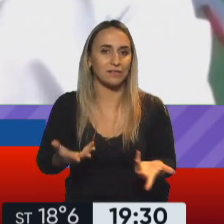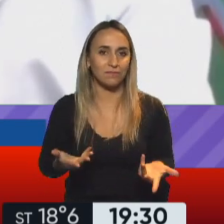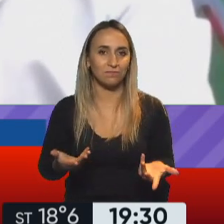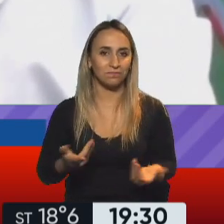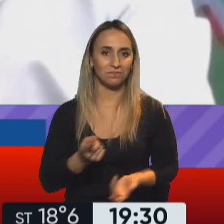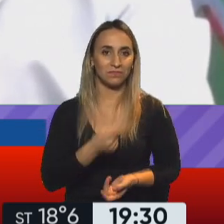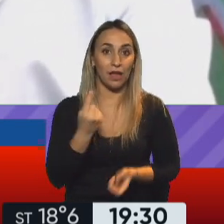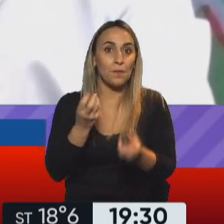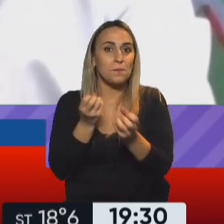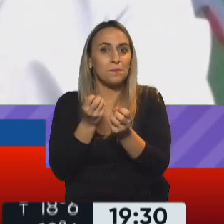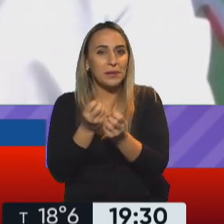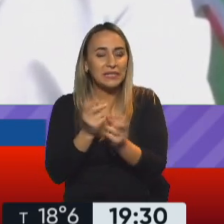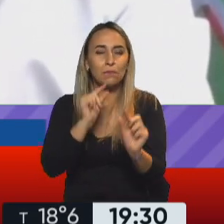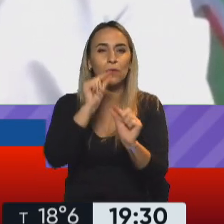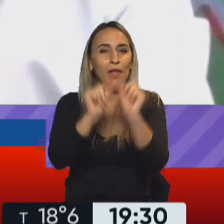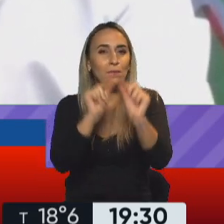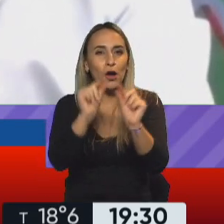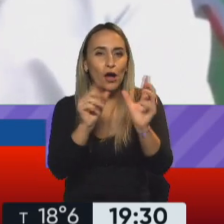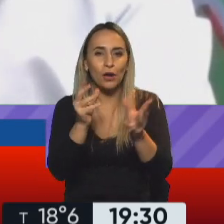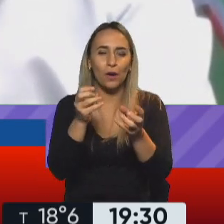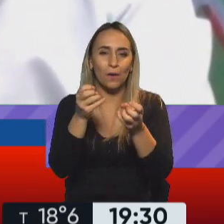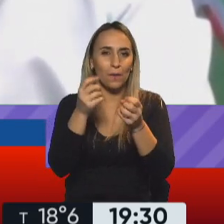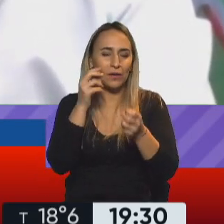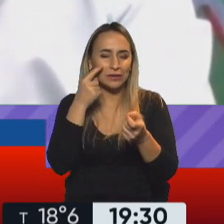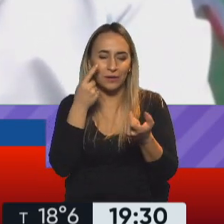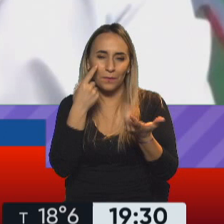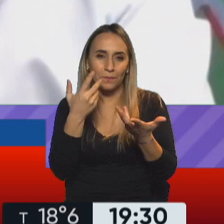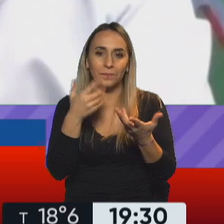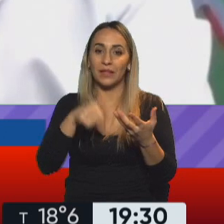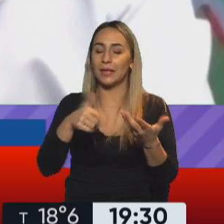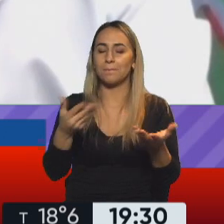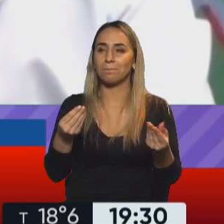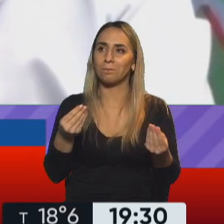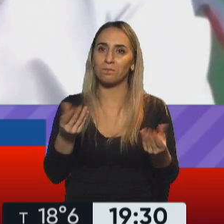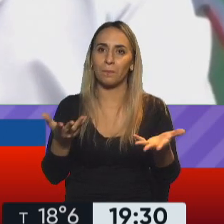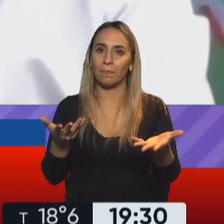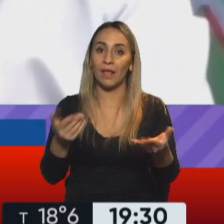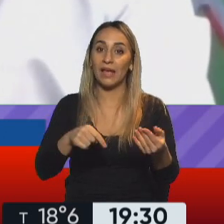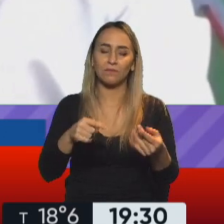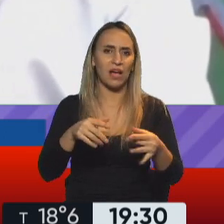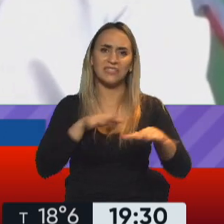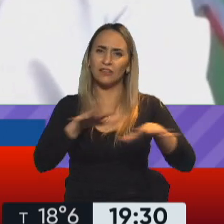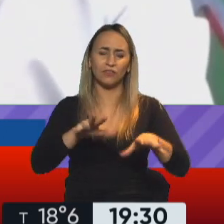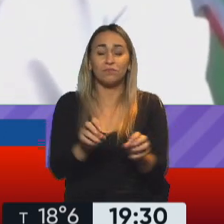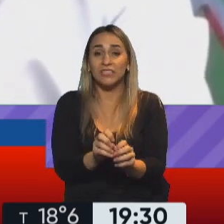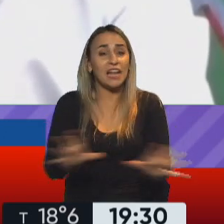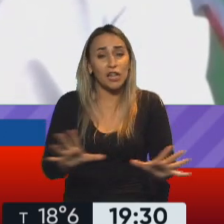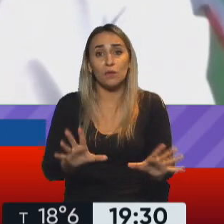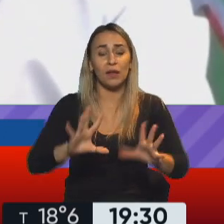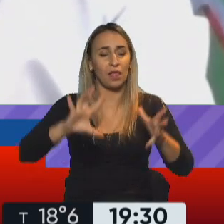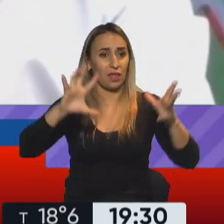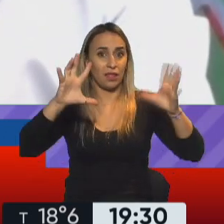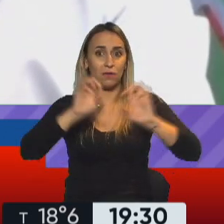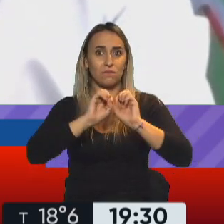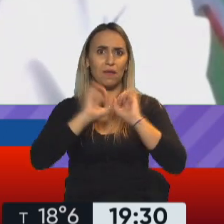Estamos empezando a ver cómo termina esta catástrofe que ha tenido la humanidad que se llama la